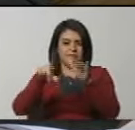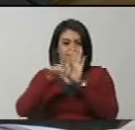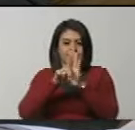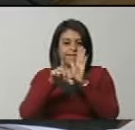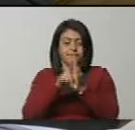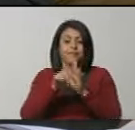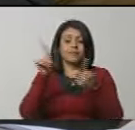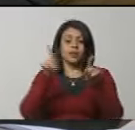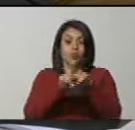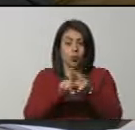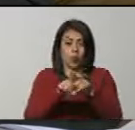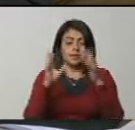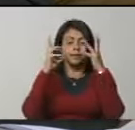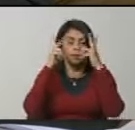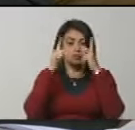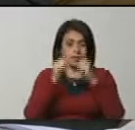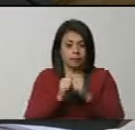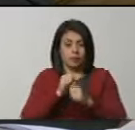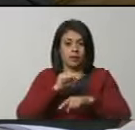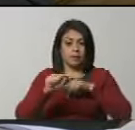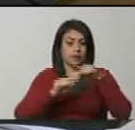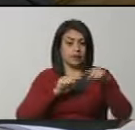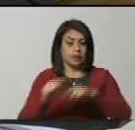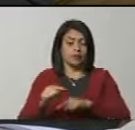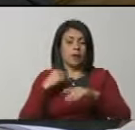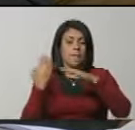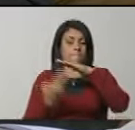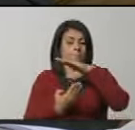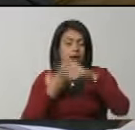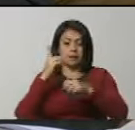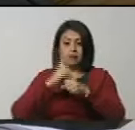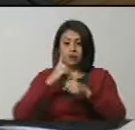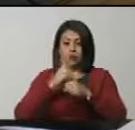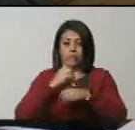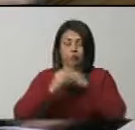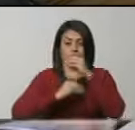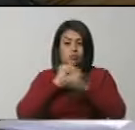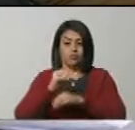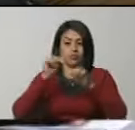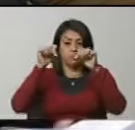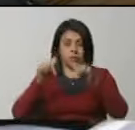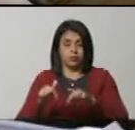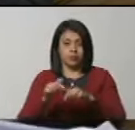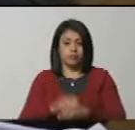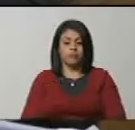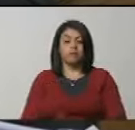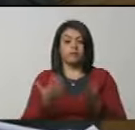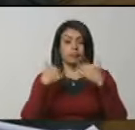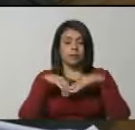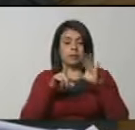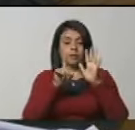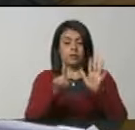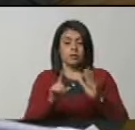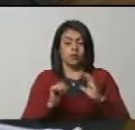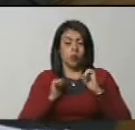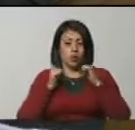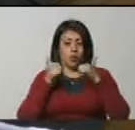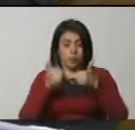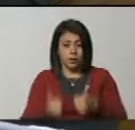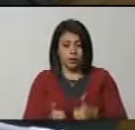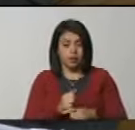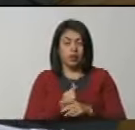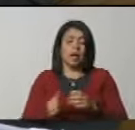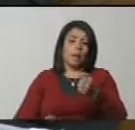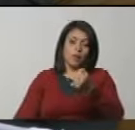ley, así como administrar y gestionar la base de datos que se elabore a tal efecto. Seis, iniciar,